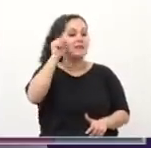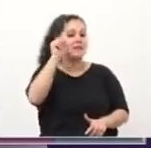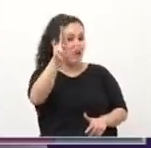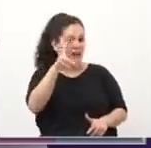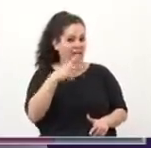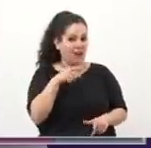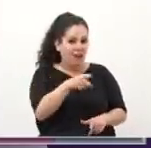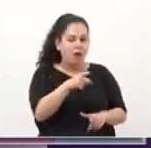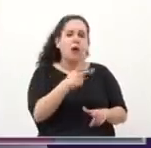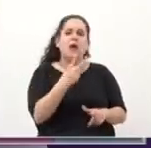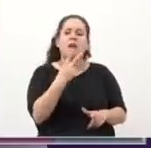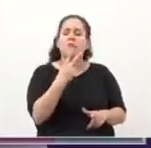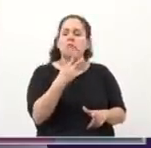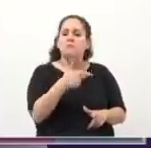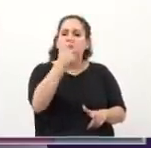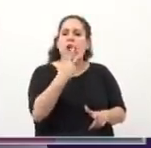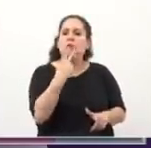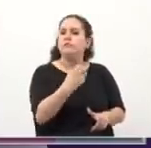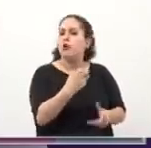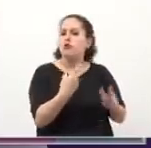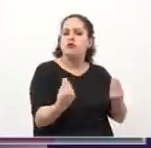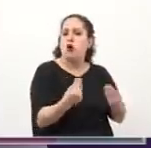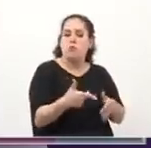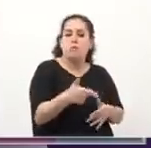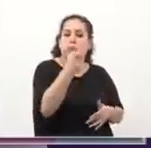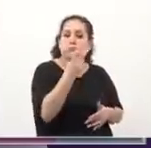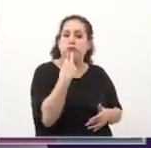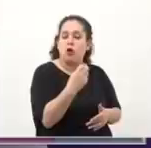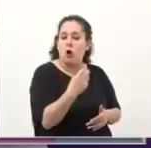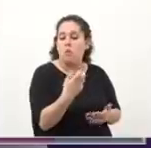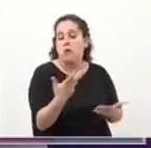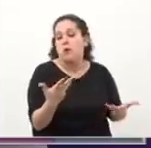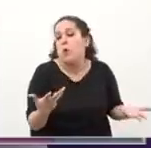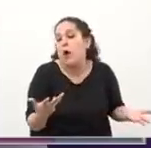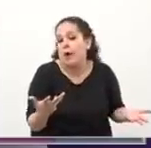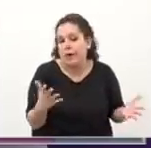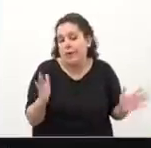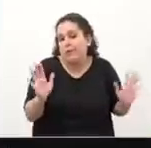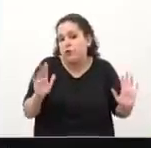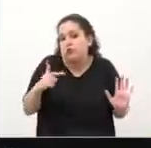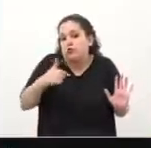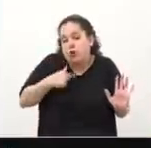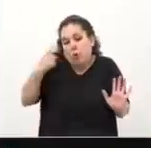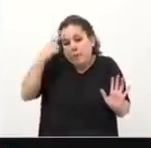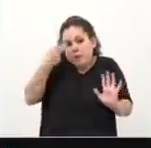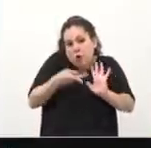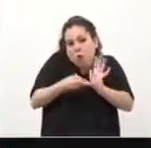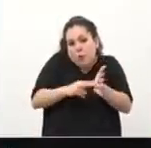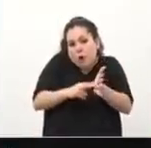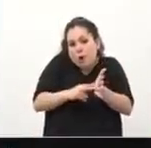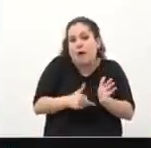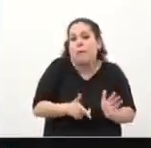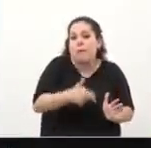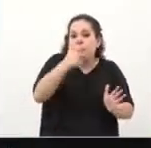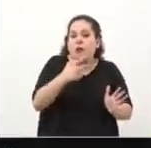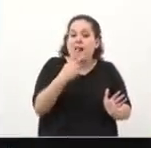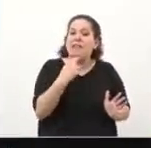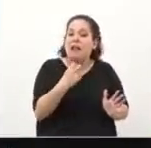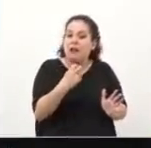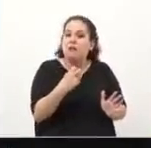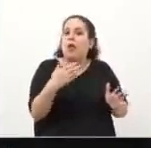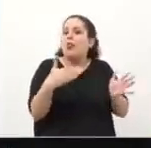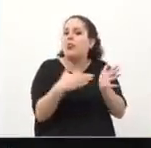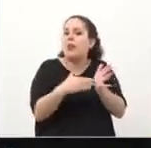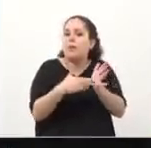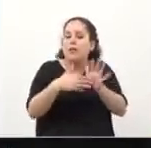se usa, cómo se usan las pistolas. Y si la discusión es en tramas de fuego y Taser, bueno, yo creo que el problema que tiene el uso de pistolas Taser es cómo se usa y cómo